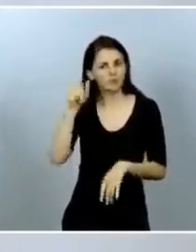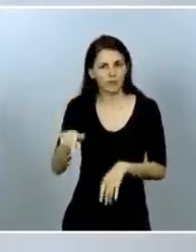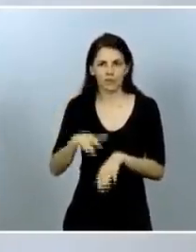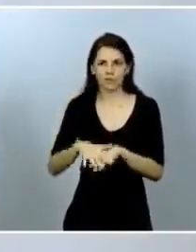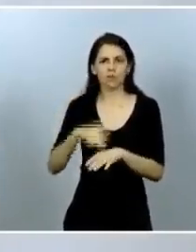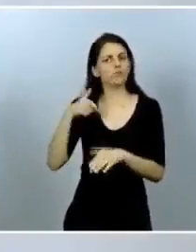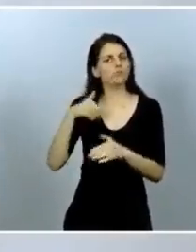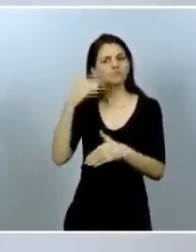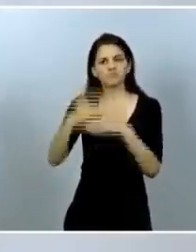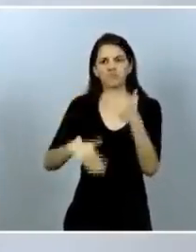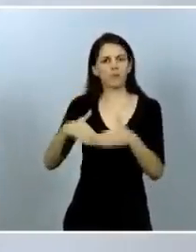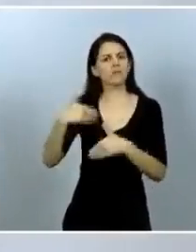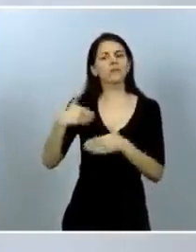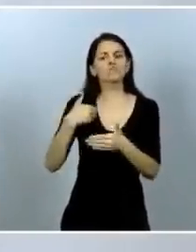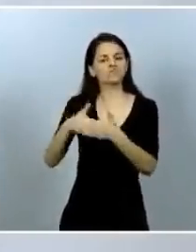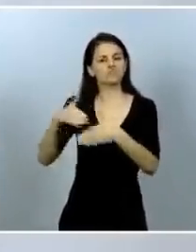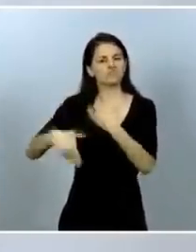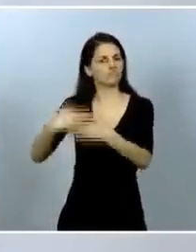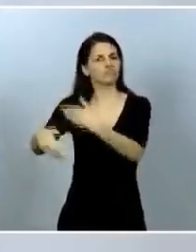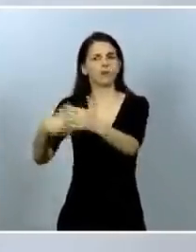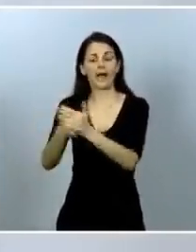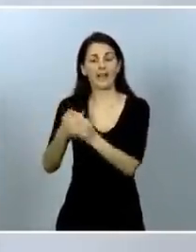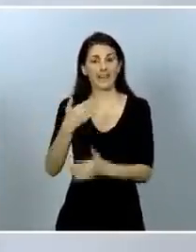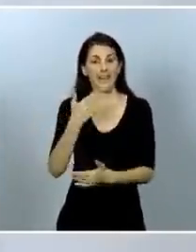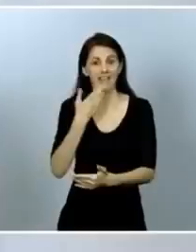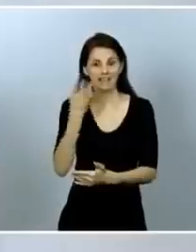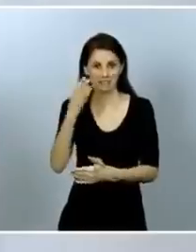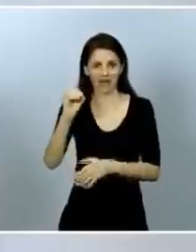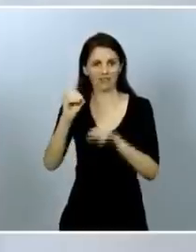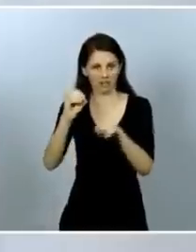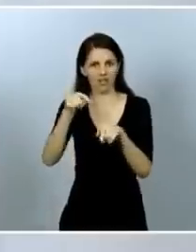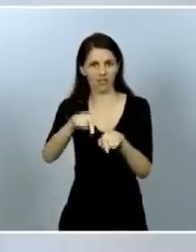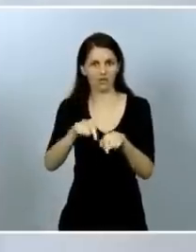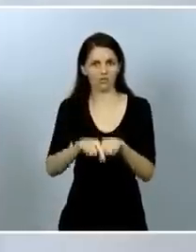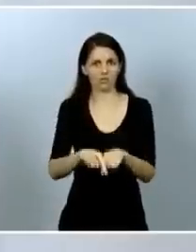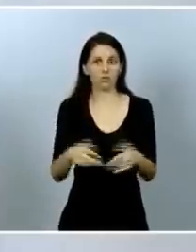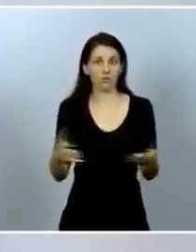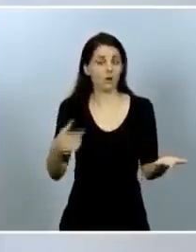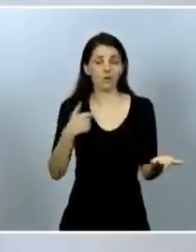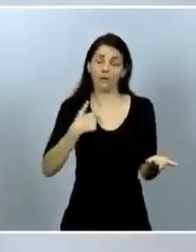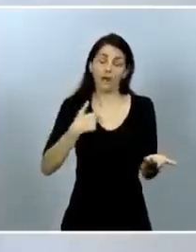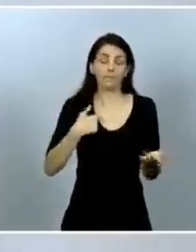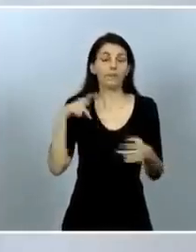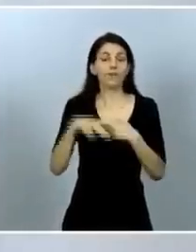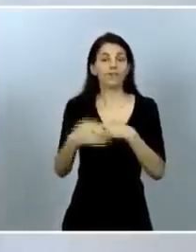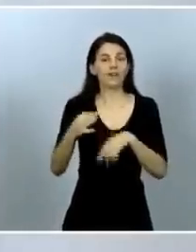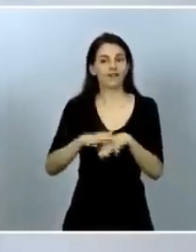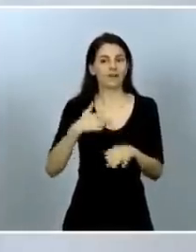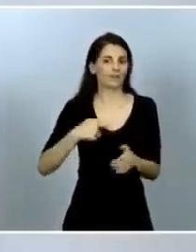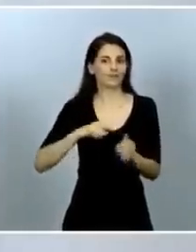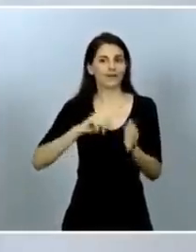en estos delitos para evitar así situaciones de impunidad conocidas por todo el mundo que han sido escandalosas.